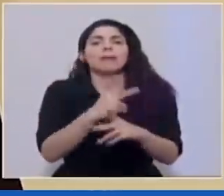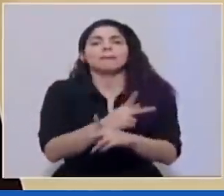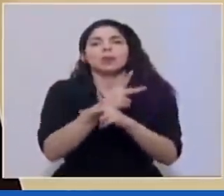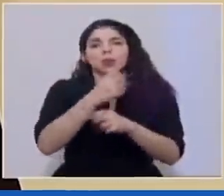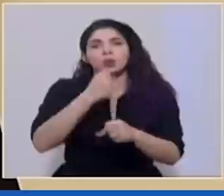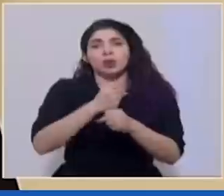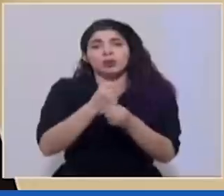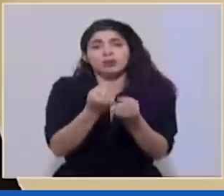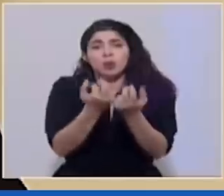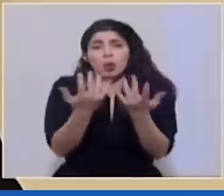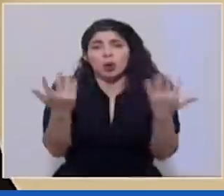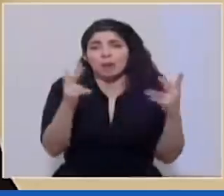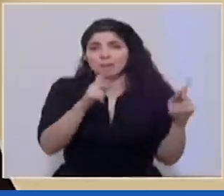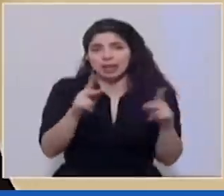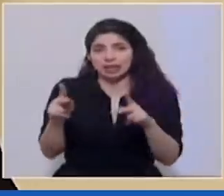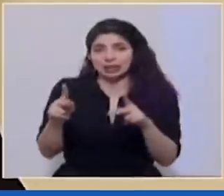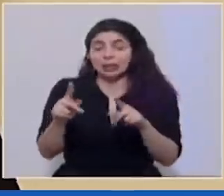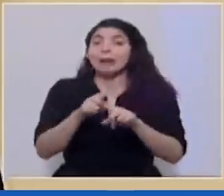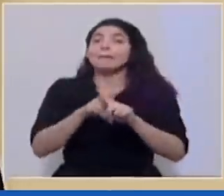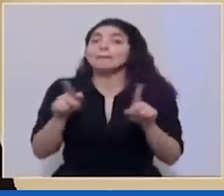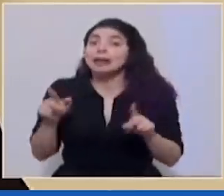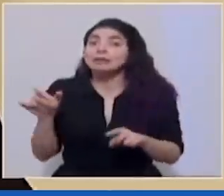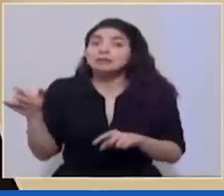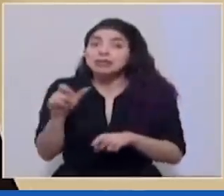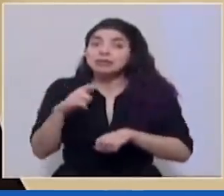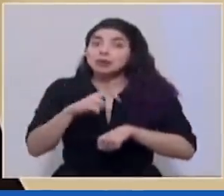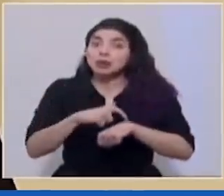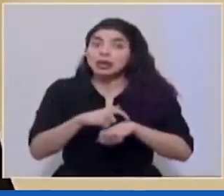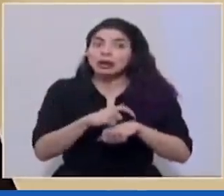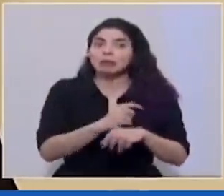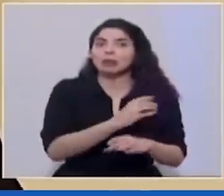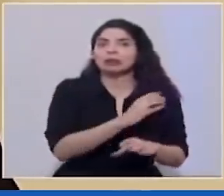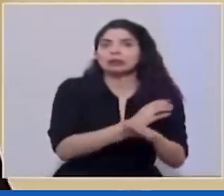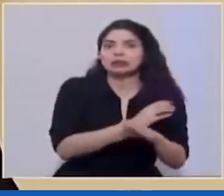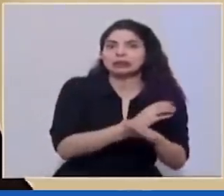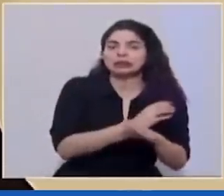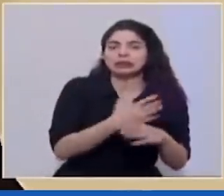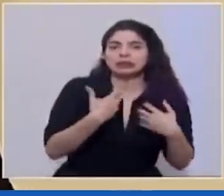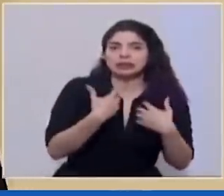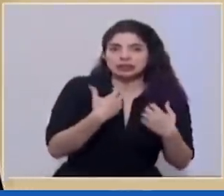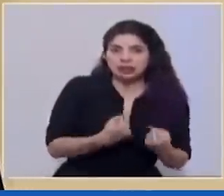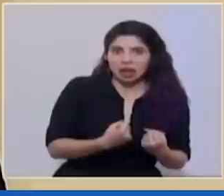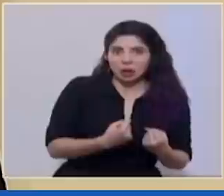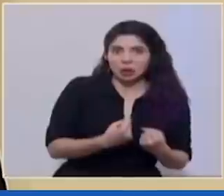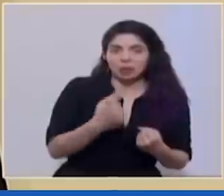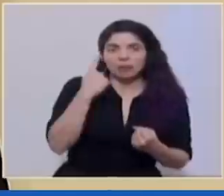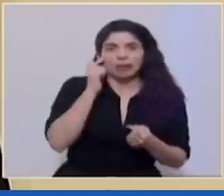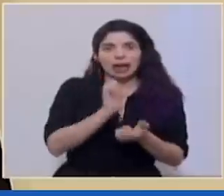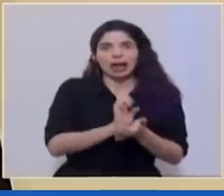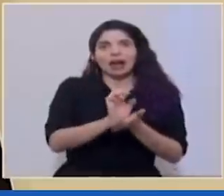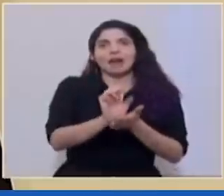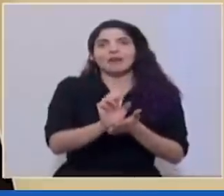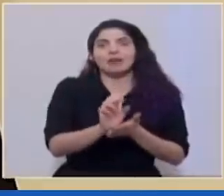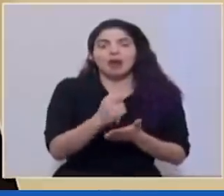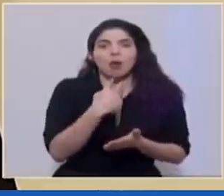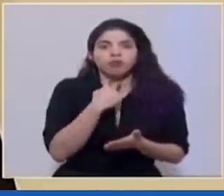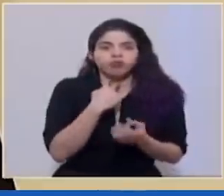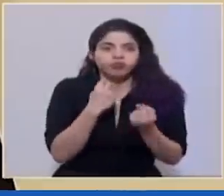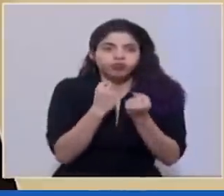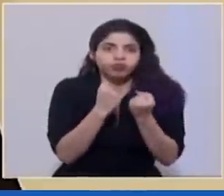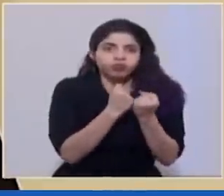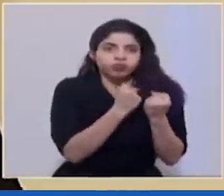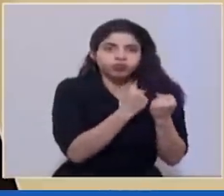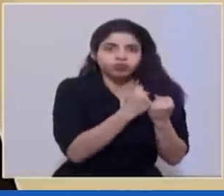miles de personas sin poner en riesgo la salud del país y sin llegar a ocasionar una saturación de los